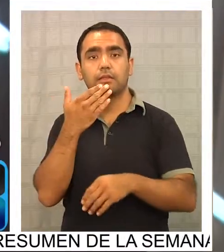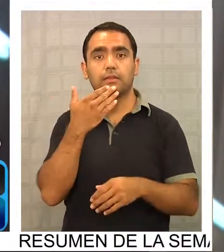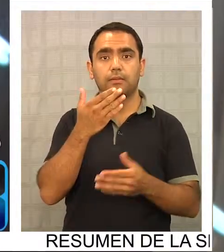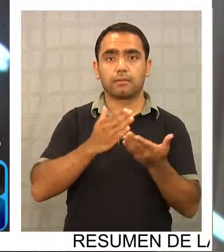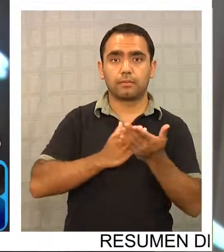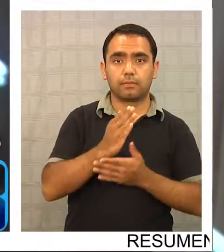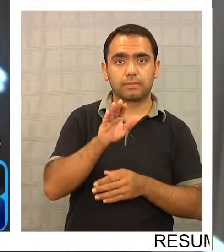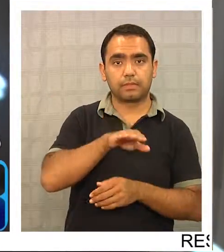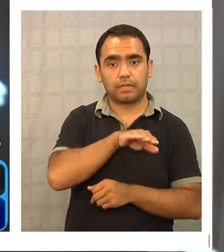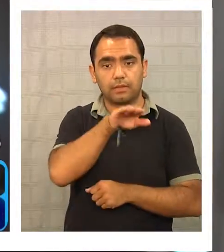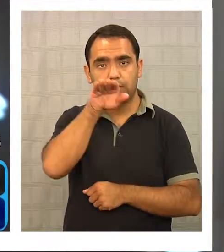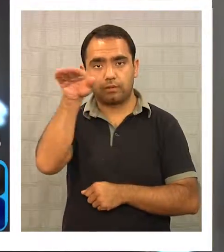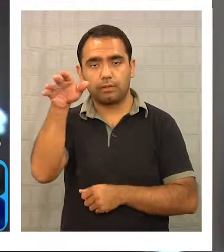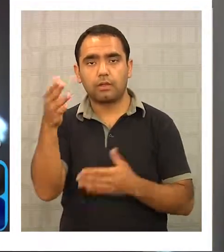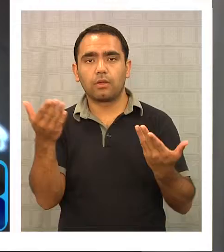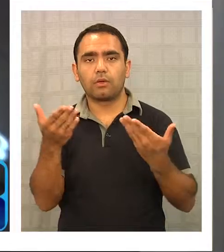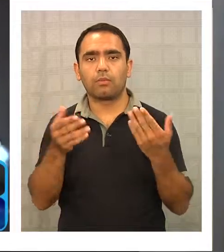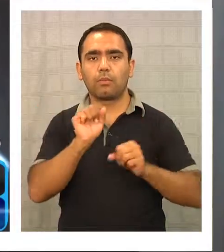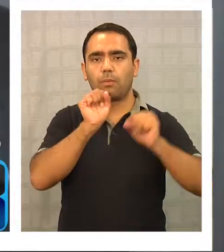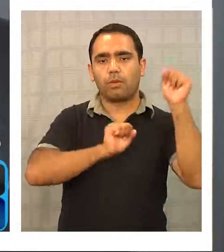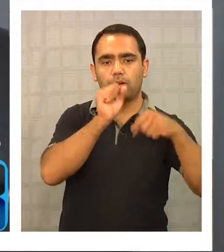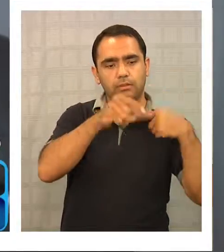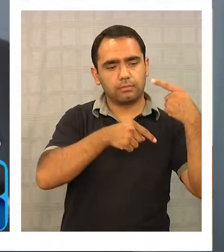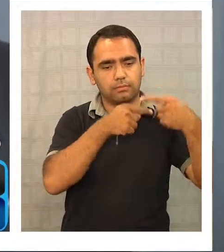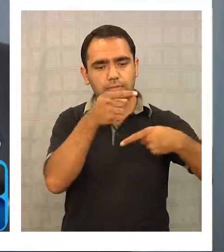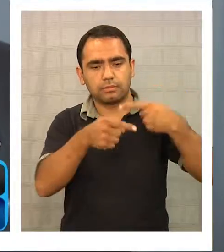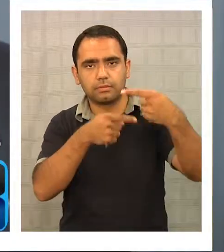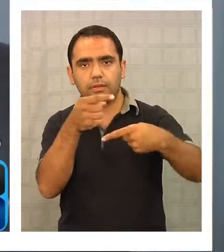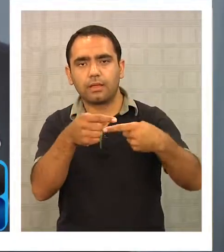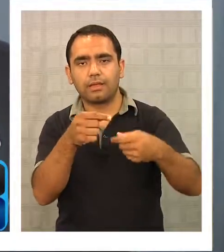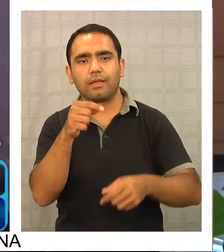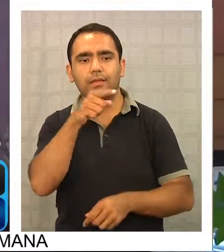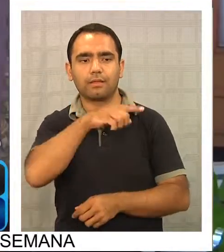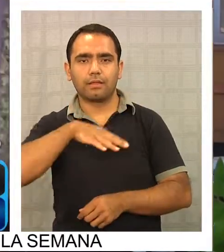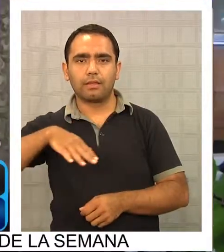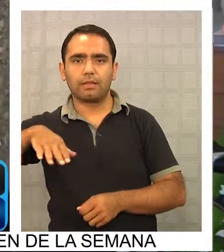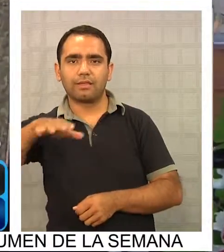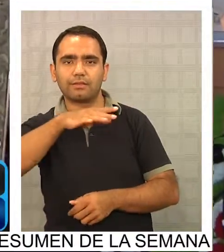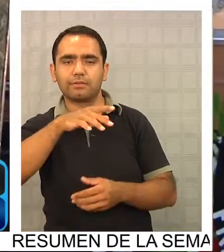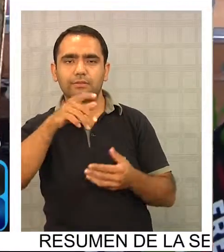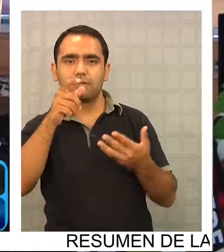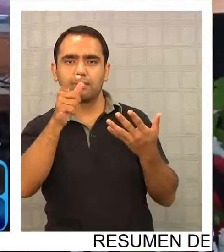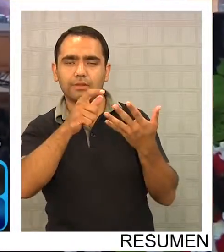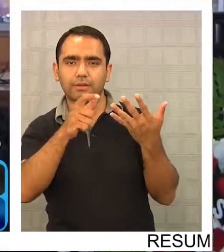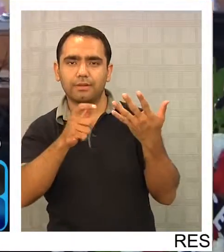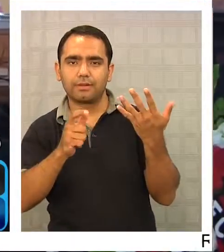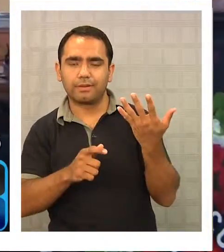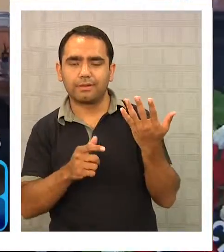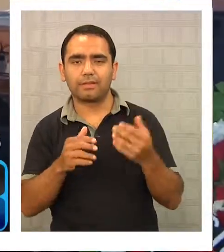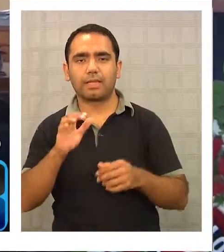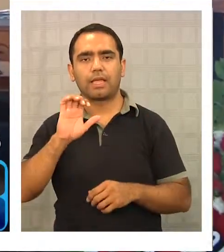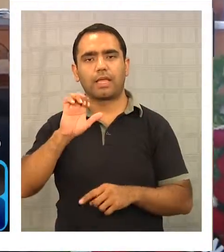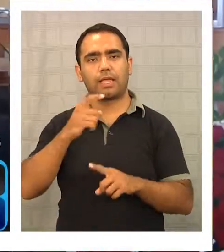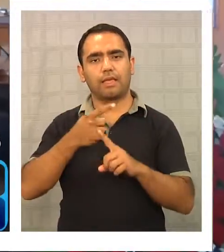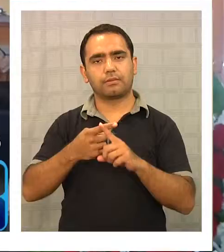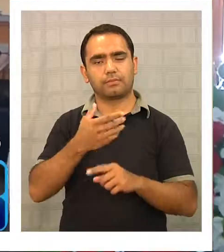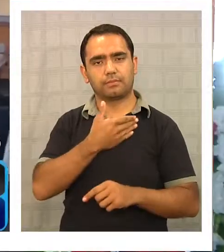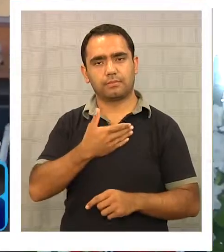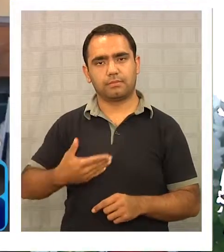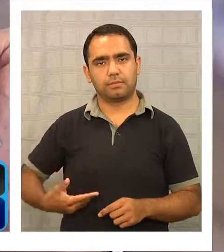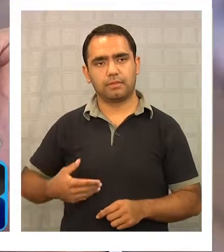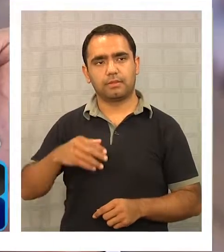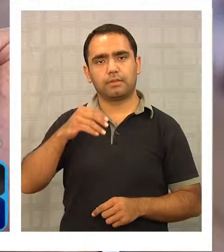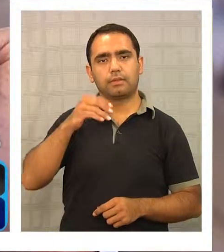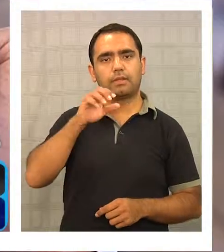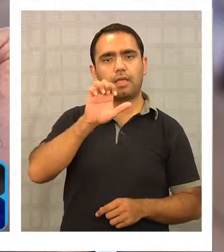y el legado político a las nuevas generaciones son aspectos que destacan quienes colaboraron en el gobierno del expresidente Patricio